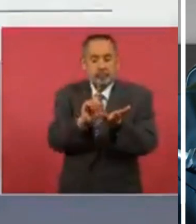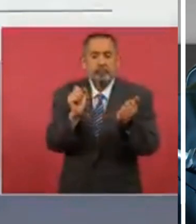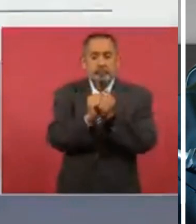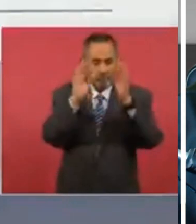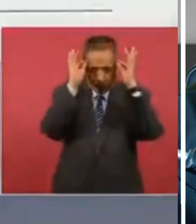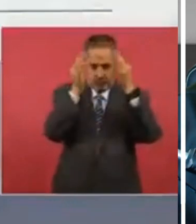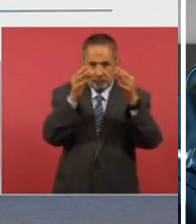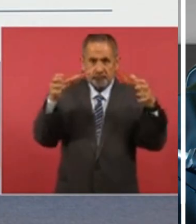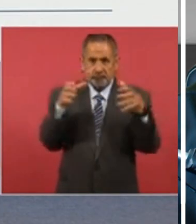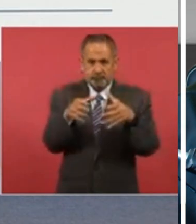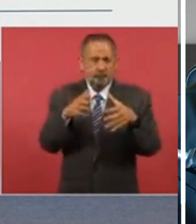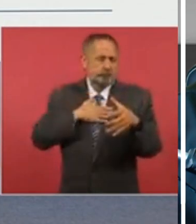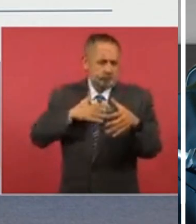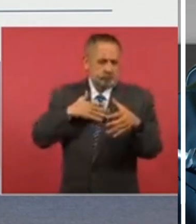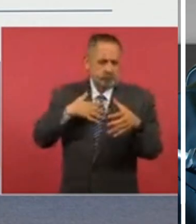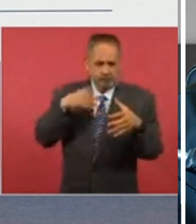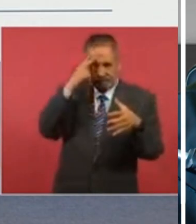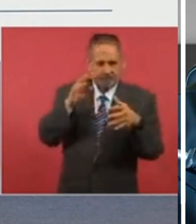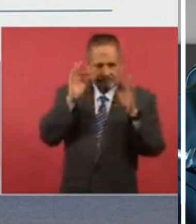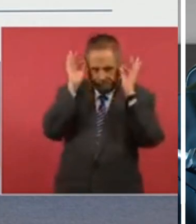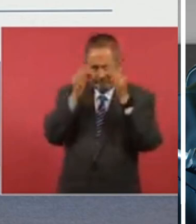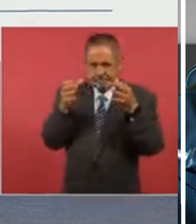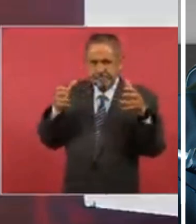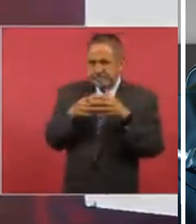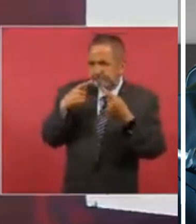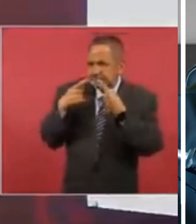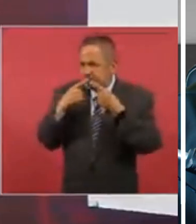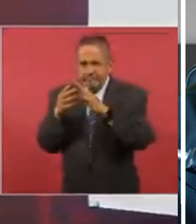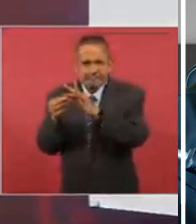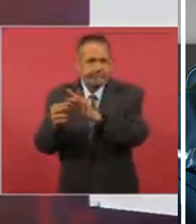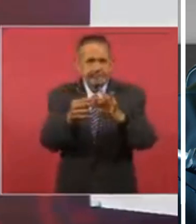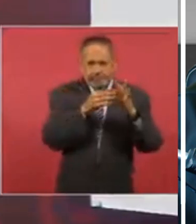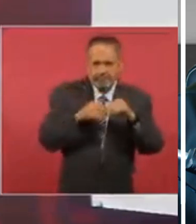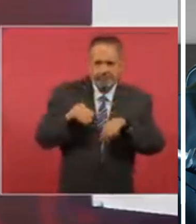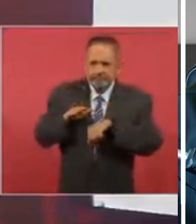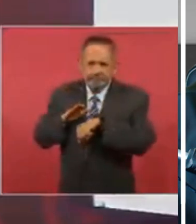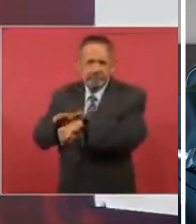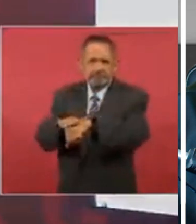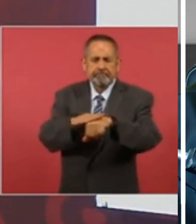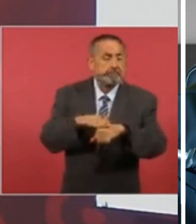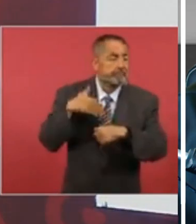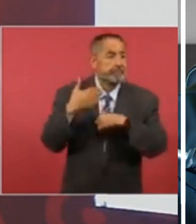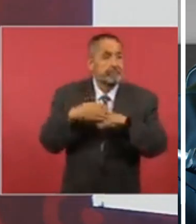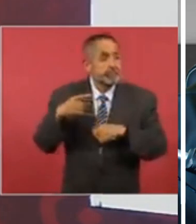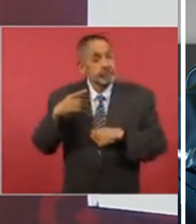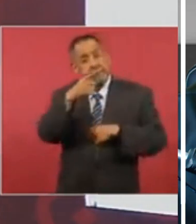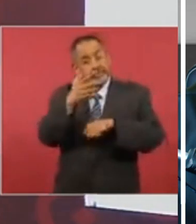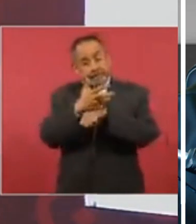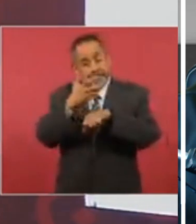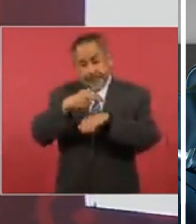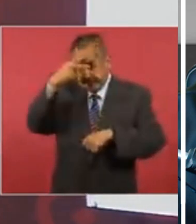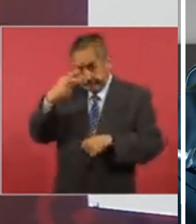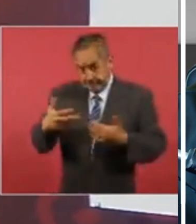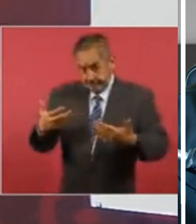nuestros en Estados Unidos para informarle a los mexicanos que viven que trabajan en Estados Unidos